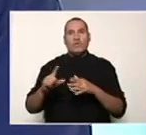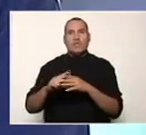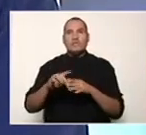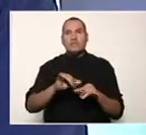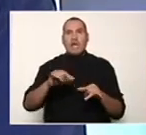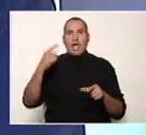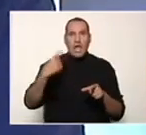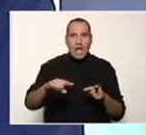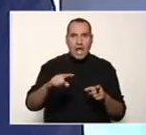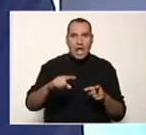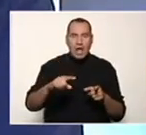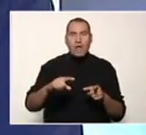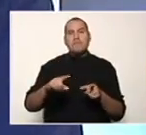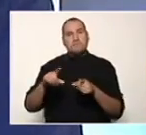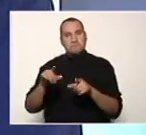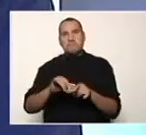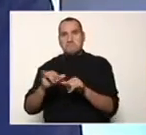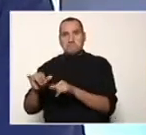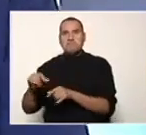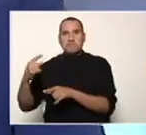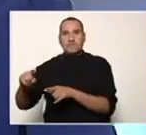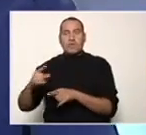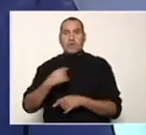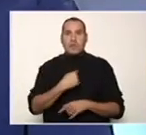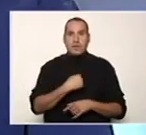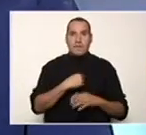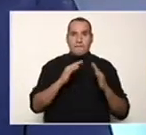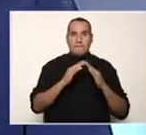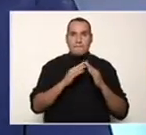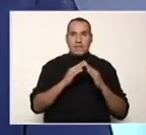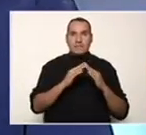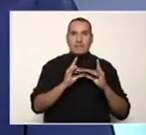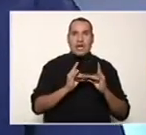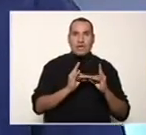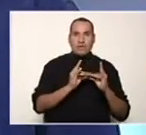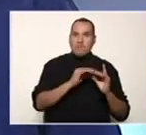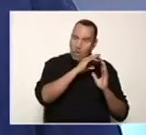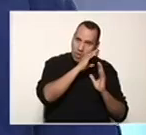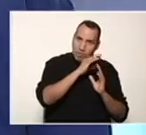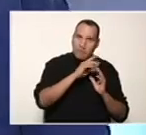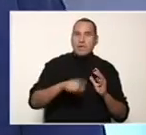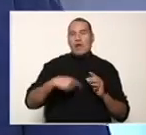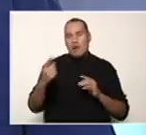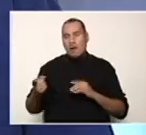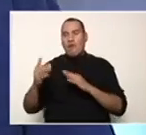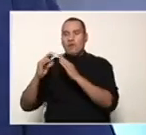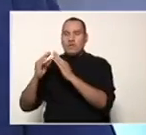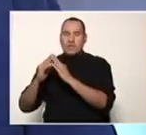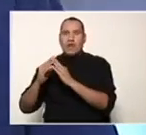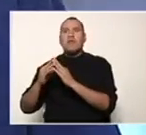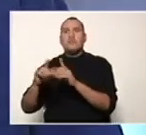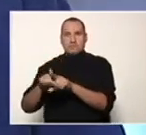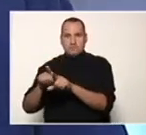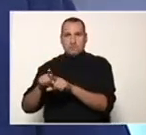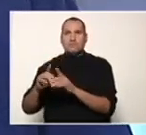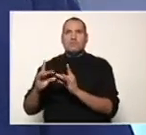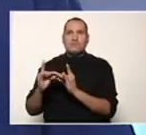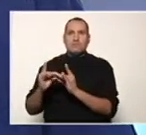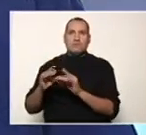En la tuya hay juegos de dormitorio y en la casa de tu vecina también. Eso es importante saberlo,